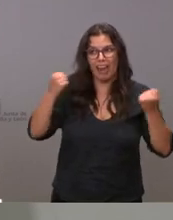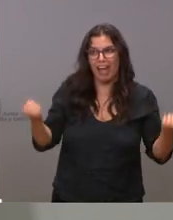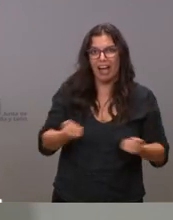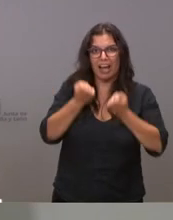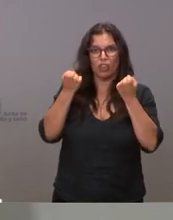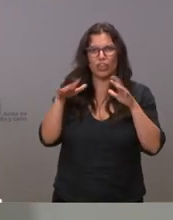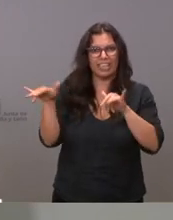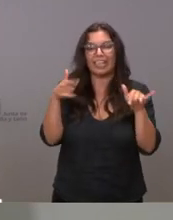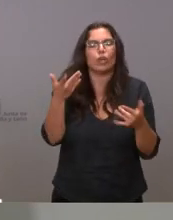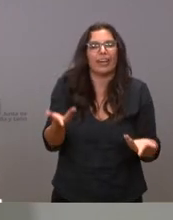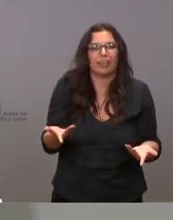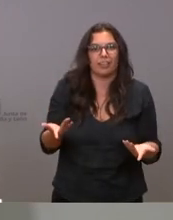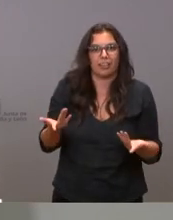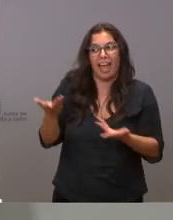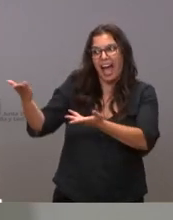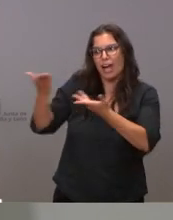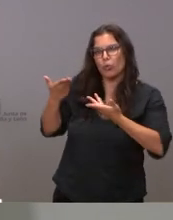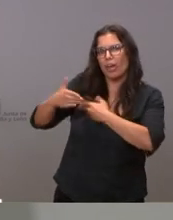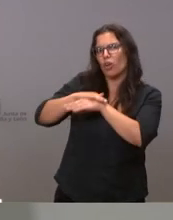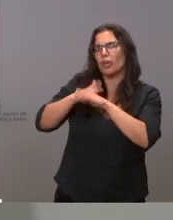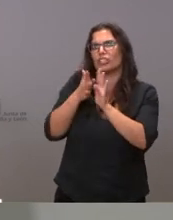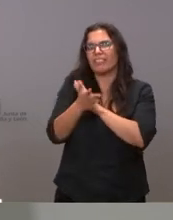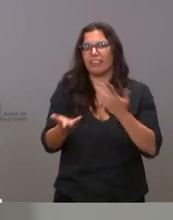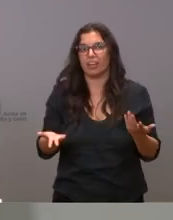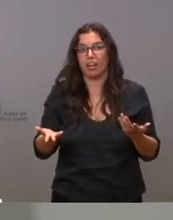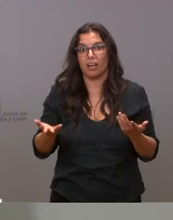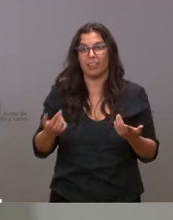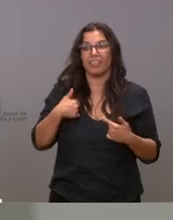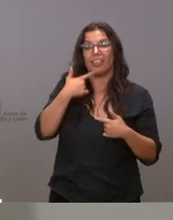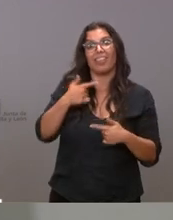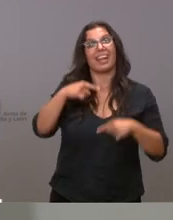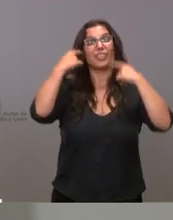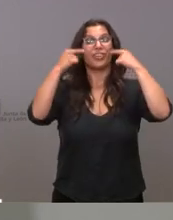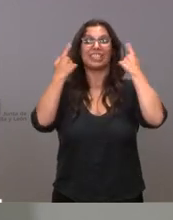¿en qué consiste la ayuda del gobierno? ¿en decir que vuelven las sonrisas?